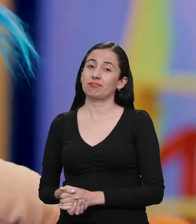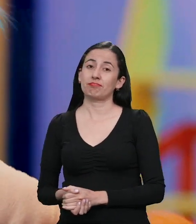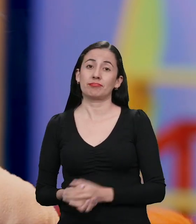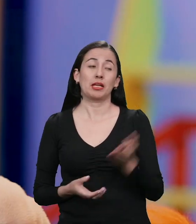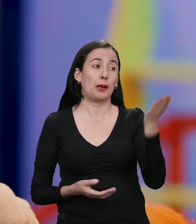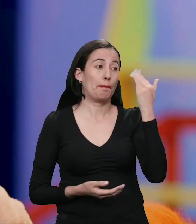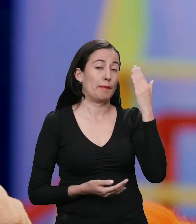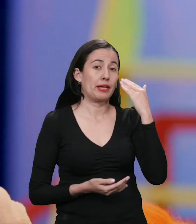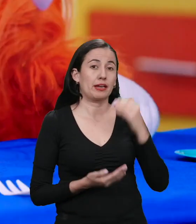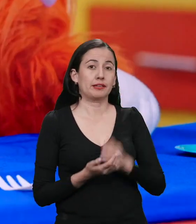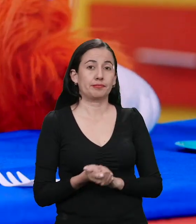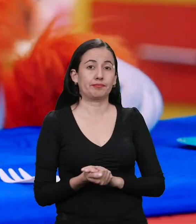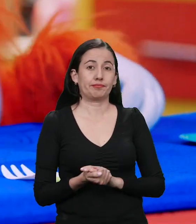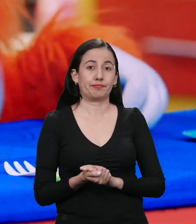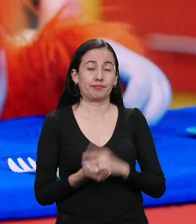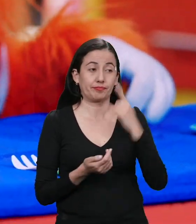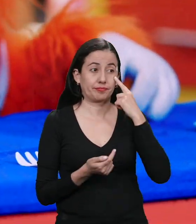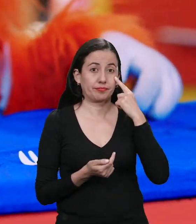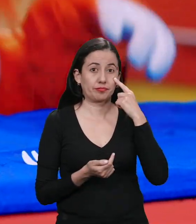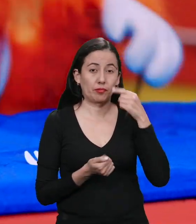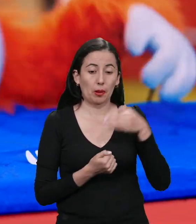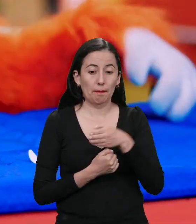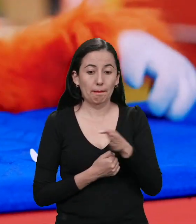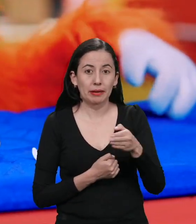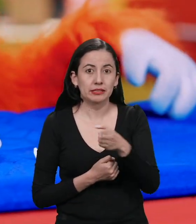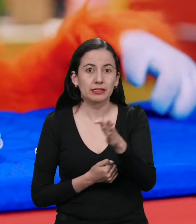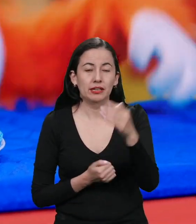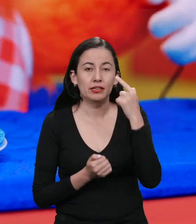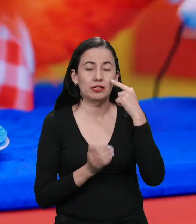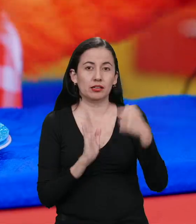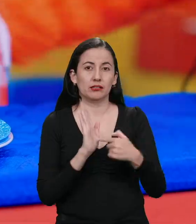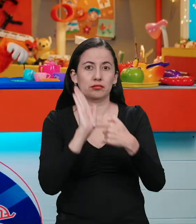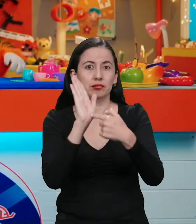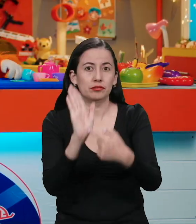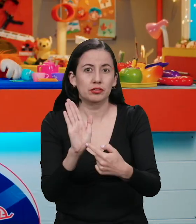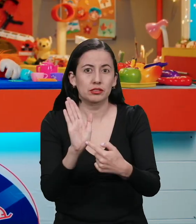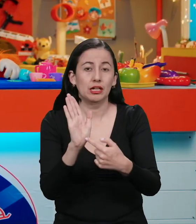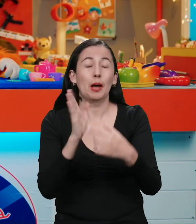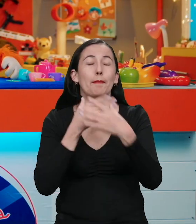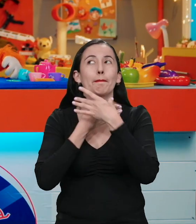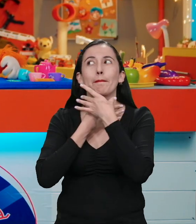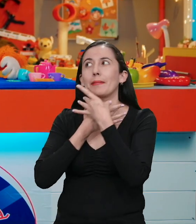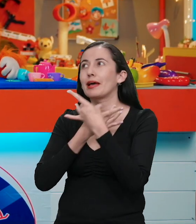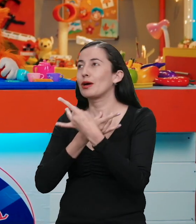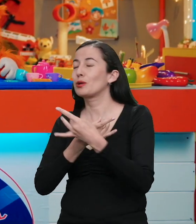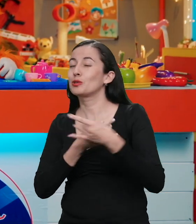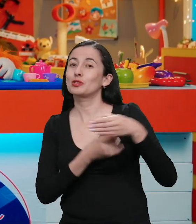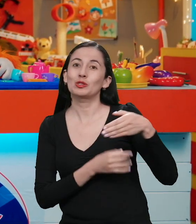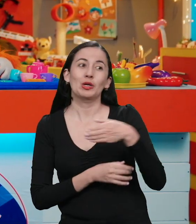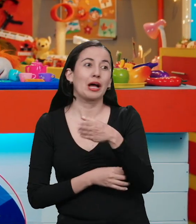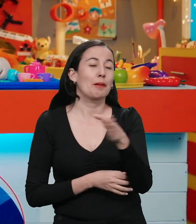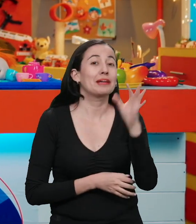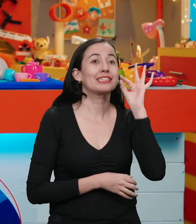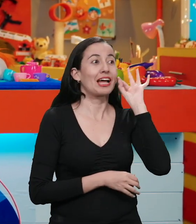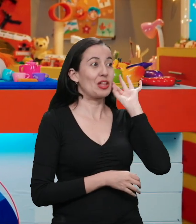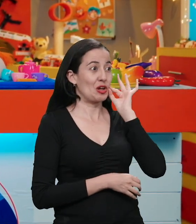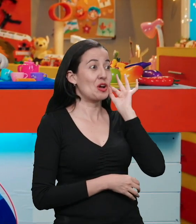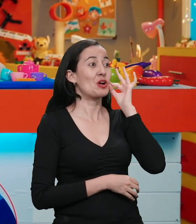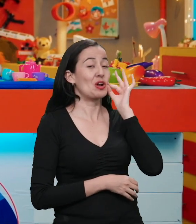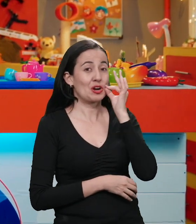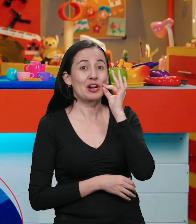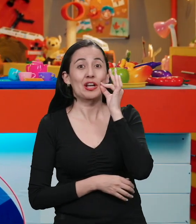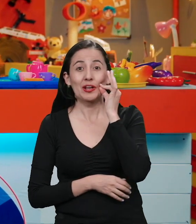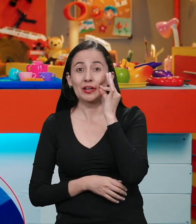¡Oh! ¿Cómo me quedó este pescadito, por ejemplo? ¿Dejé este pescado? ¡Sí! ¡A mí me gusta el pescado! ¡El pescado es delicioso!